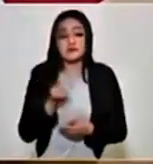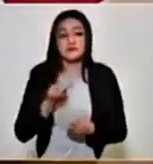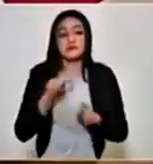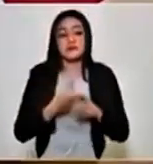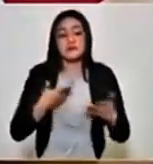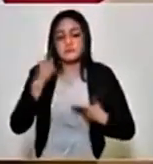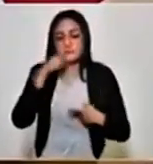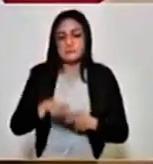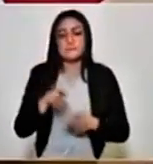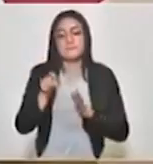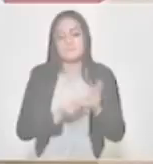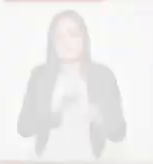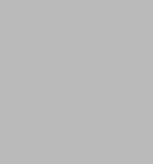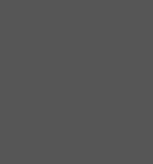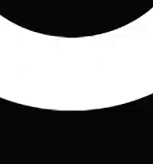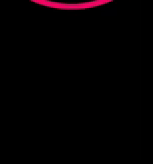festejo patrio.